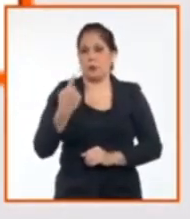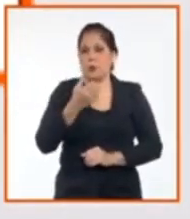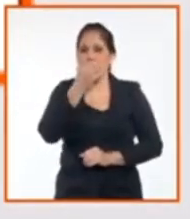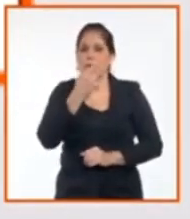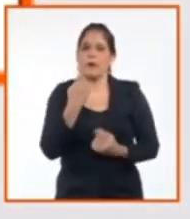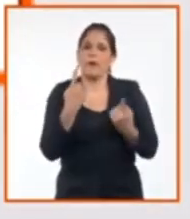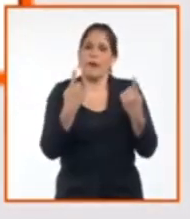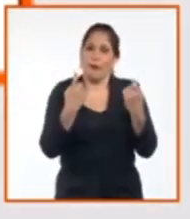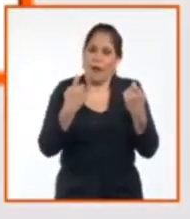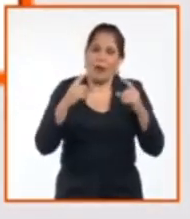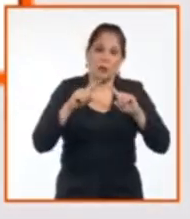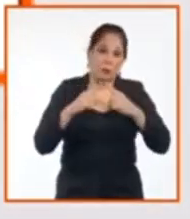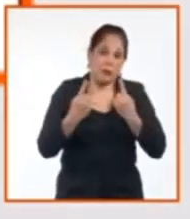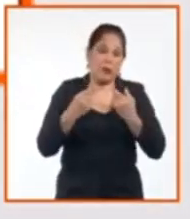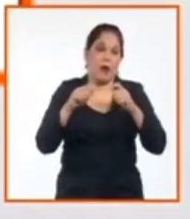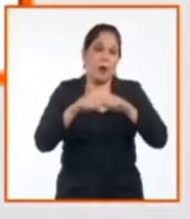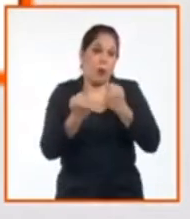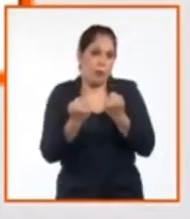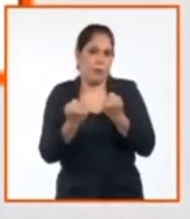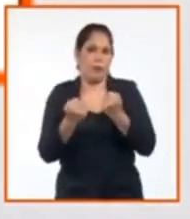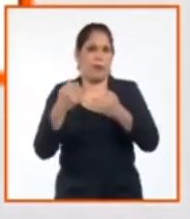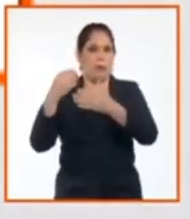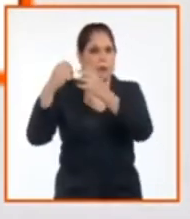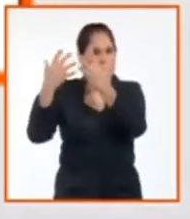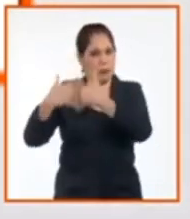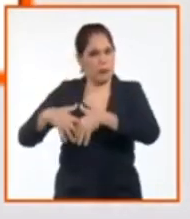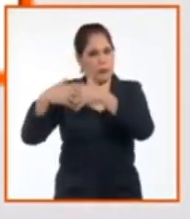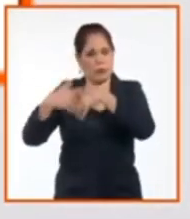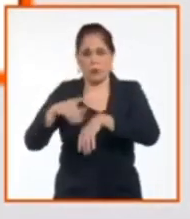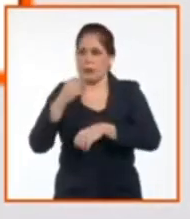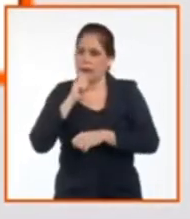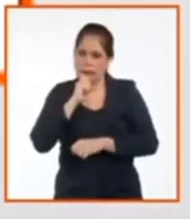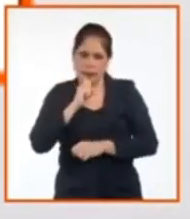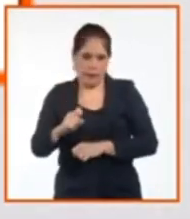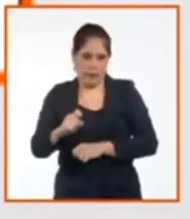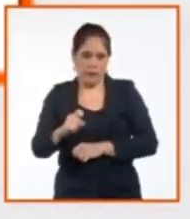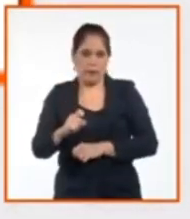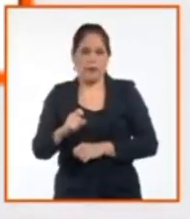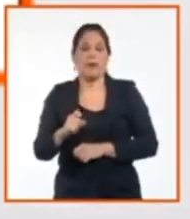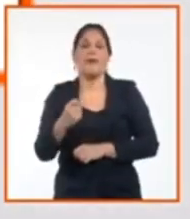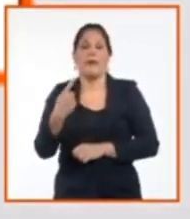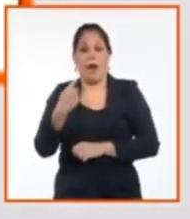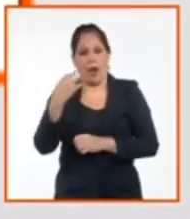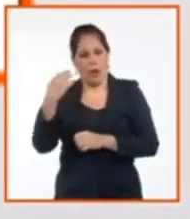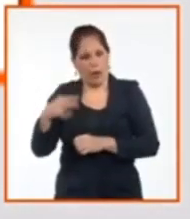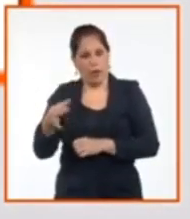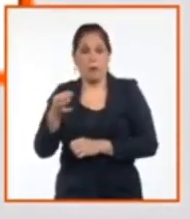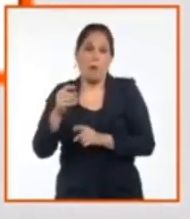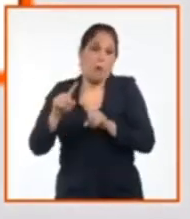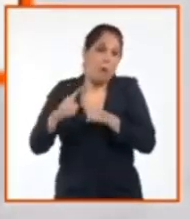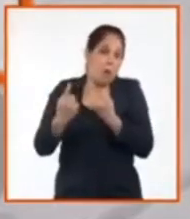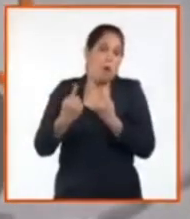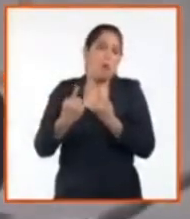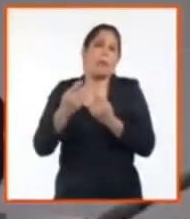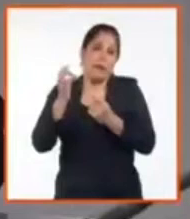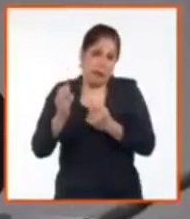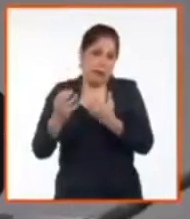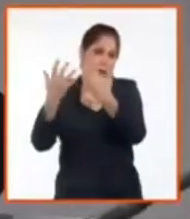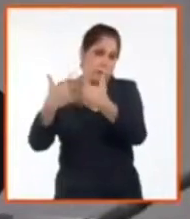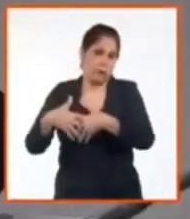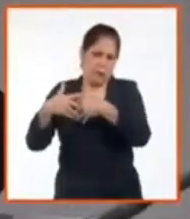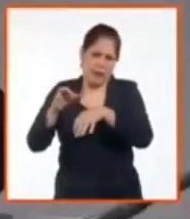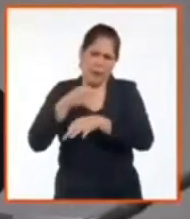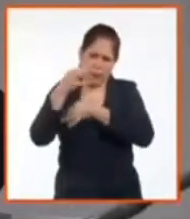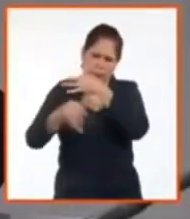un momento que tenemos fue porque se rompió un equipo y no se pudo fabricar y quedó en falta el medicamento. O porque hay realmente, porque hay una planta, después vamos a hablar,